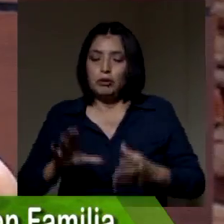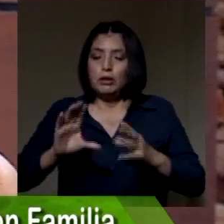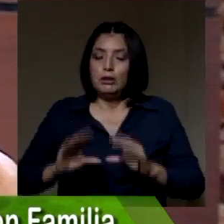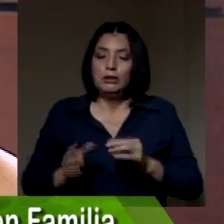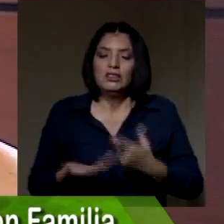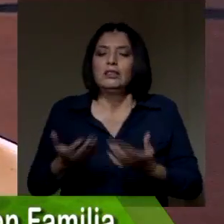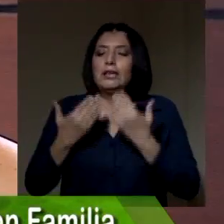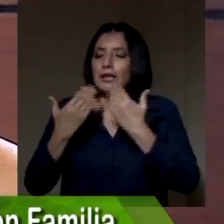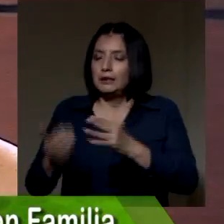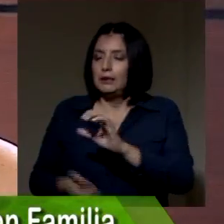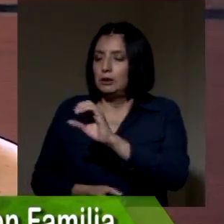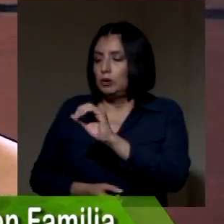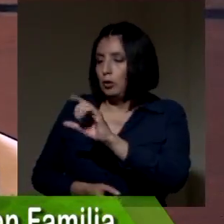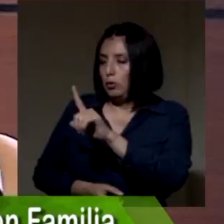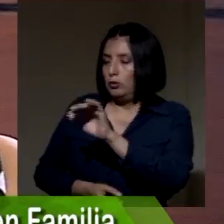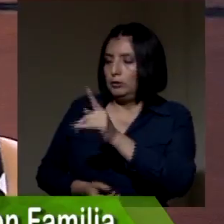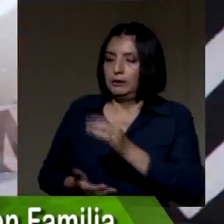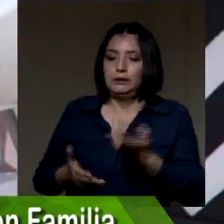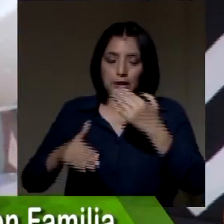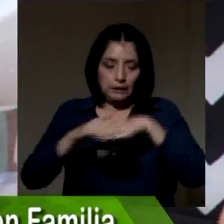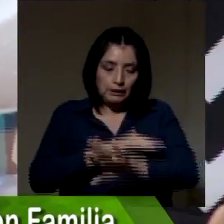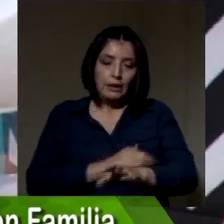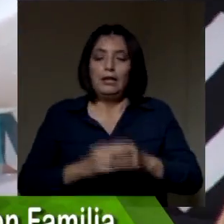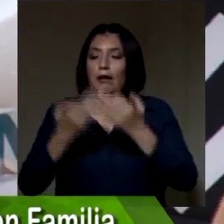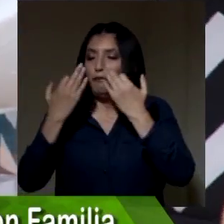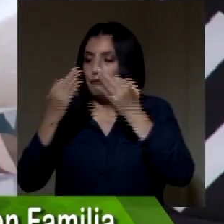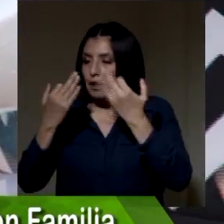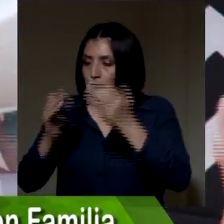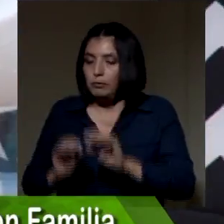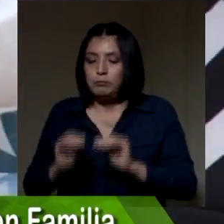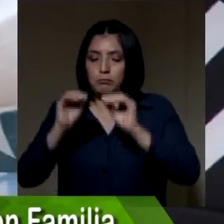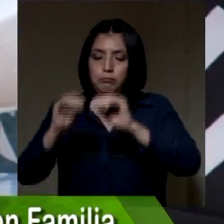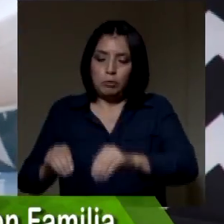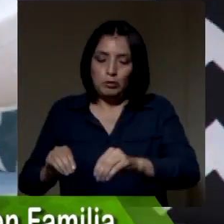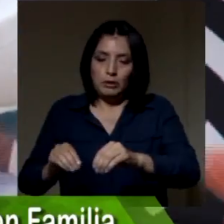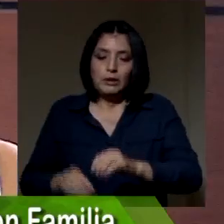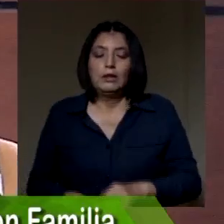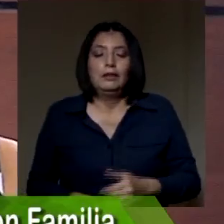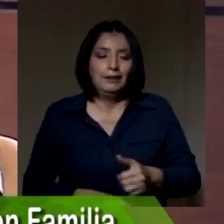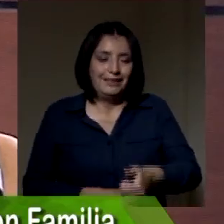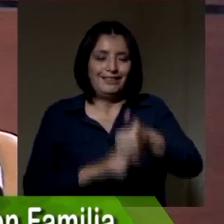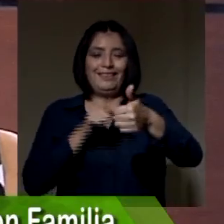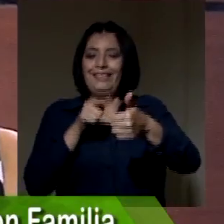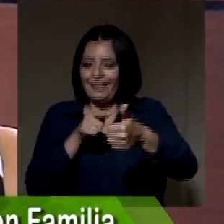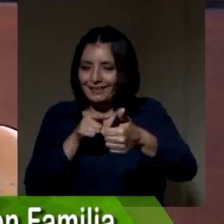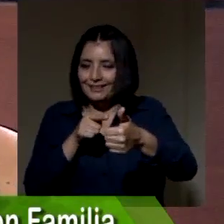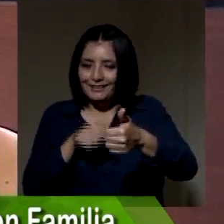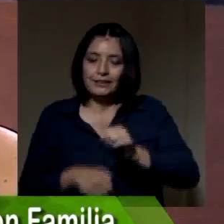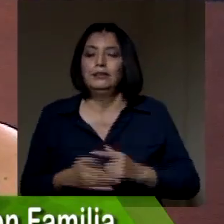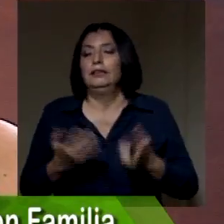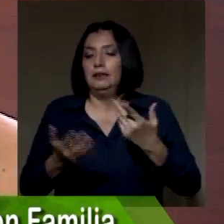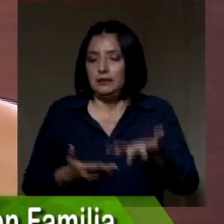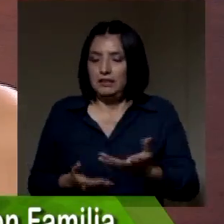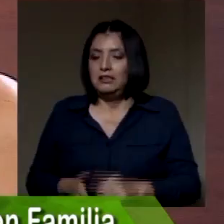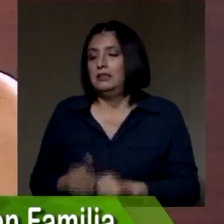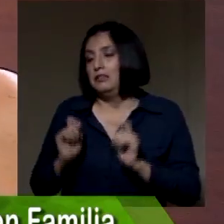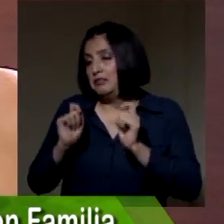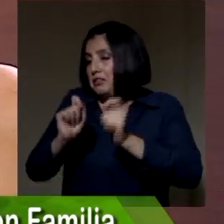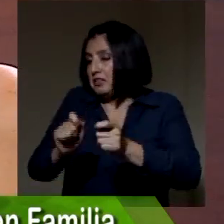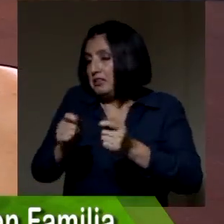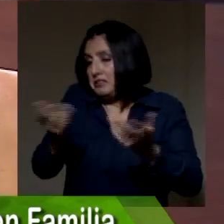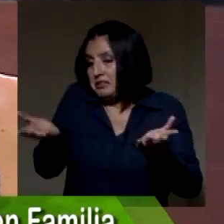Oltra Perú. Tienen que ingresar a nuestro Facebook, poner, Doctor, darle like, poner me gusta y se verán